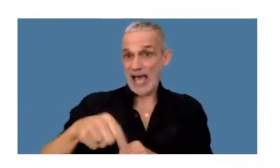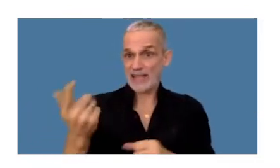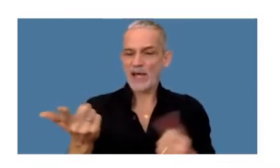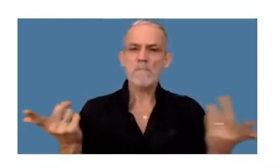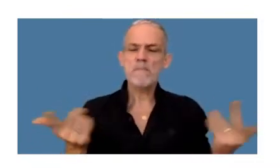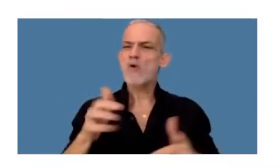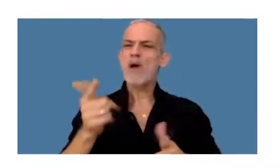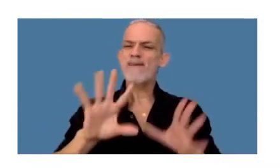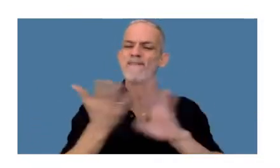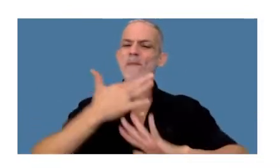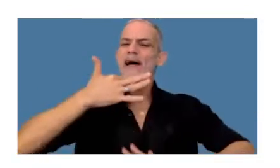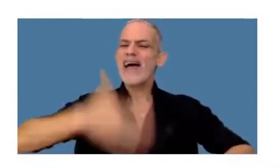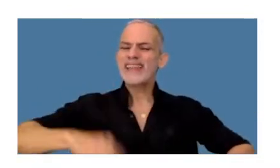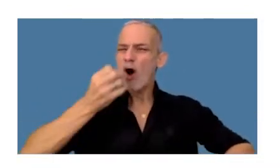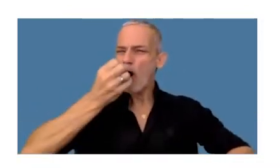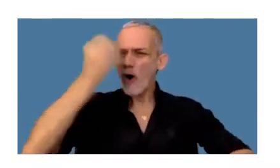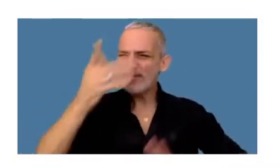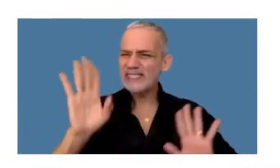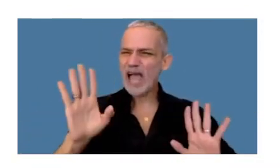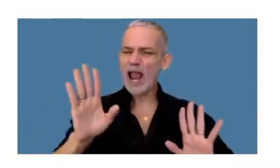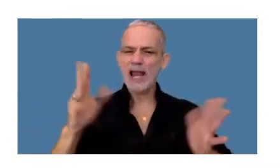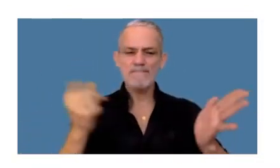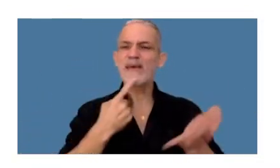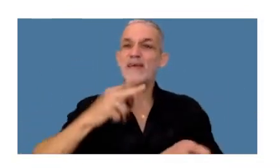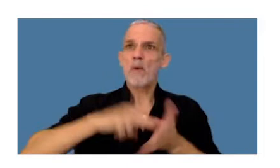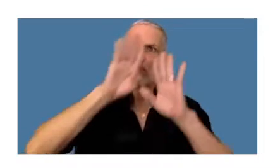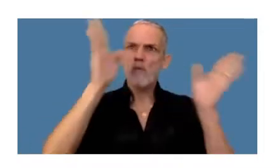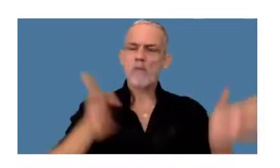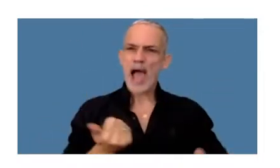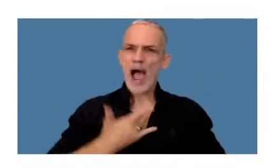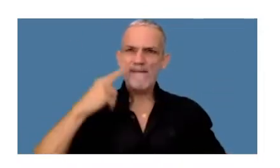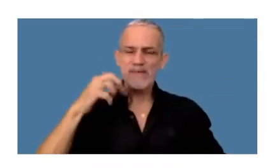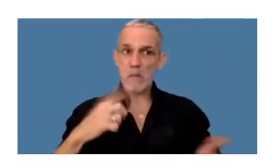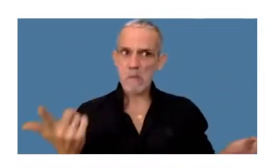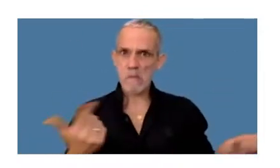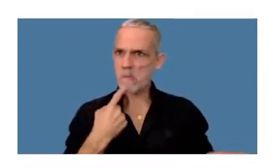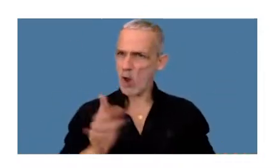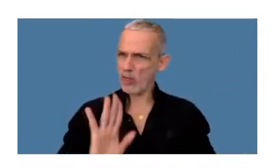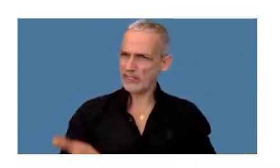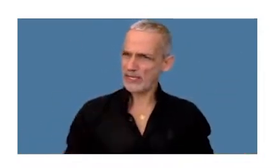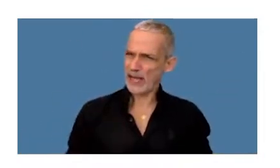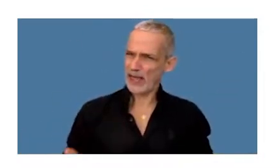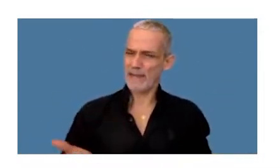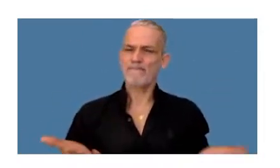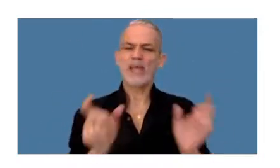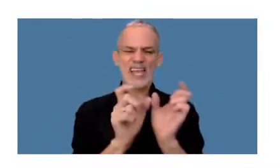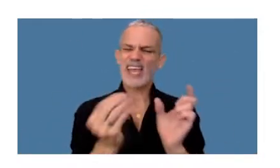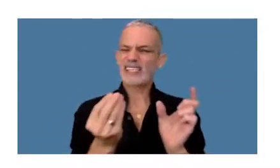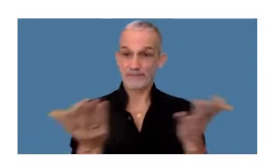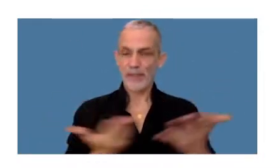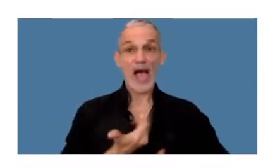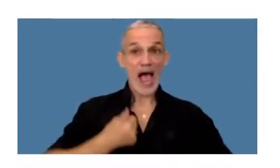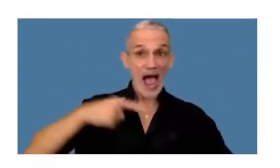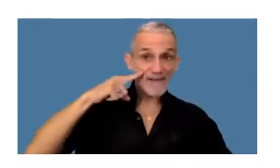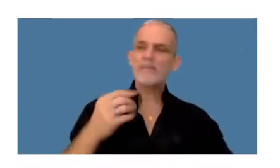una interpretación oficial por parte del fisco Entonces vimos que la FIP